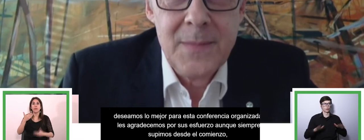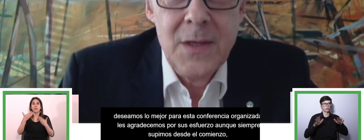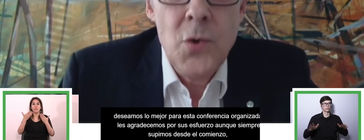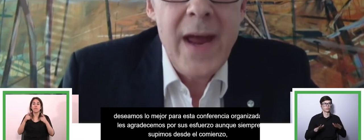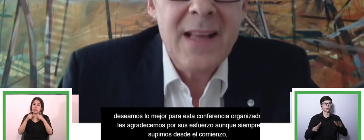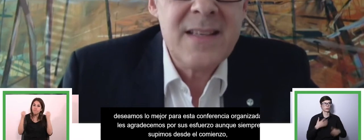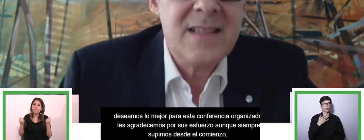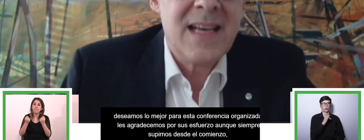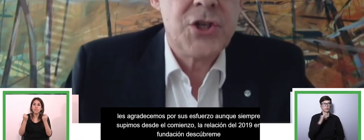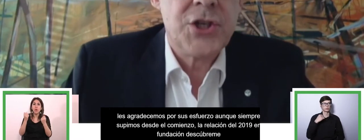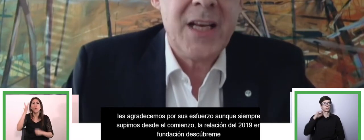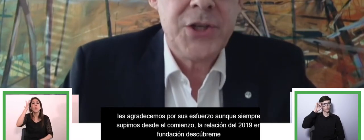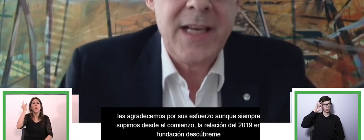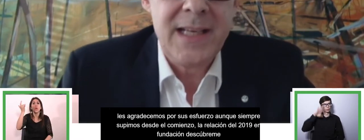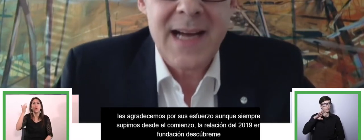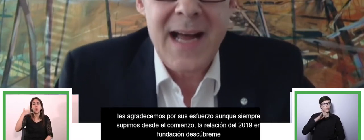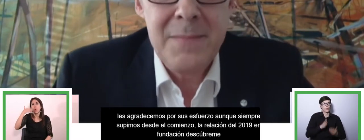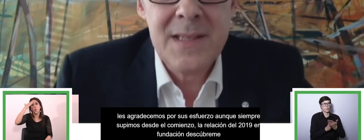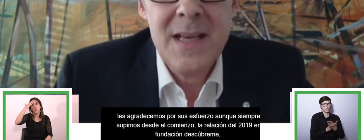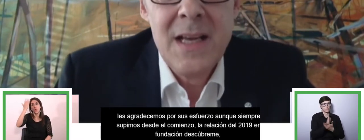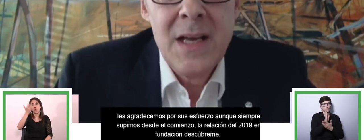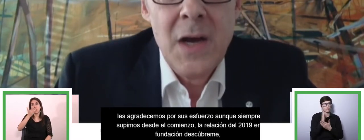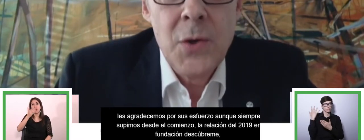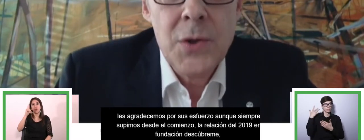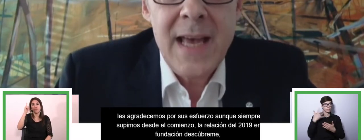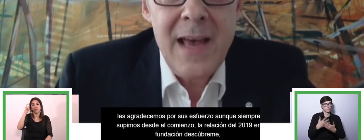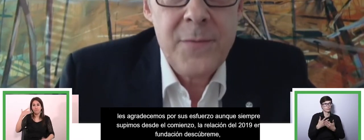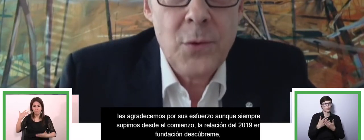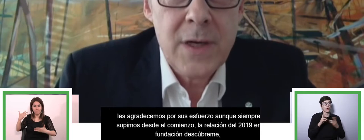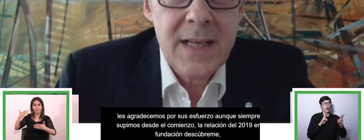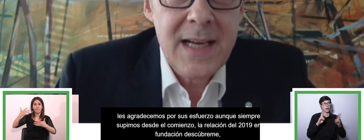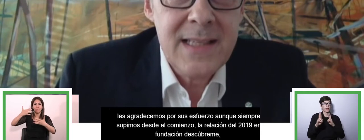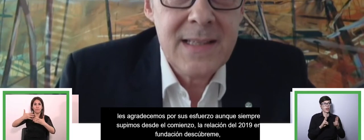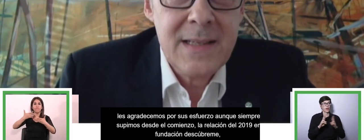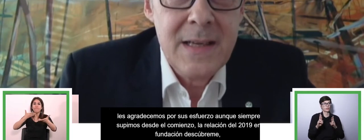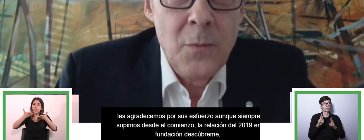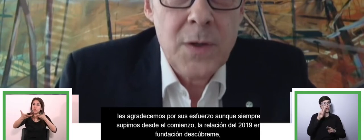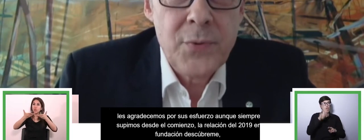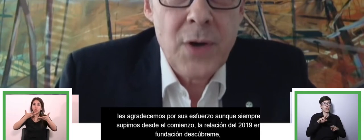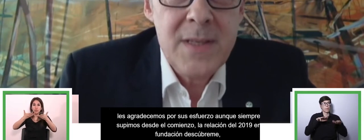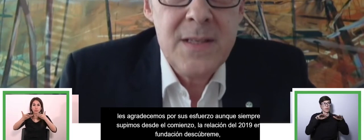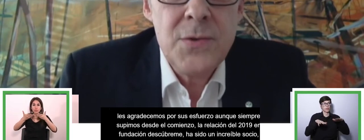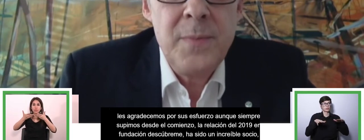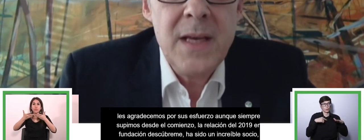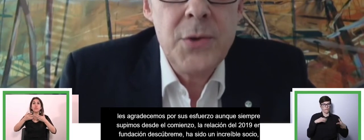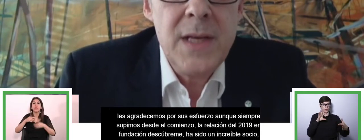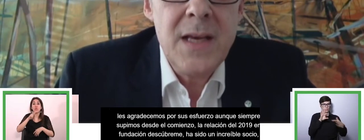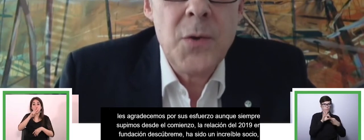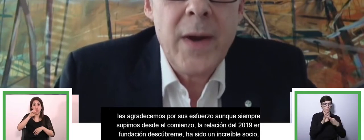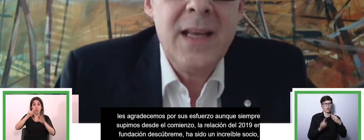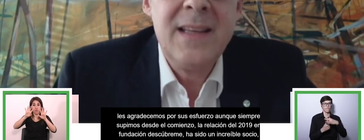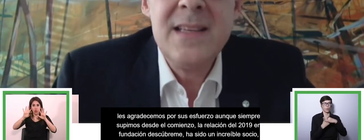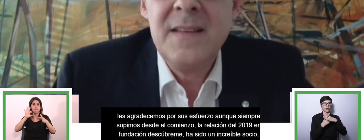¿A solicitud en tantos momentos difíciles de te organizaderamente su ofrece un